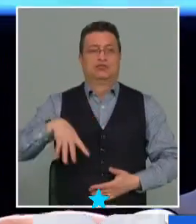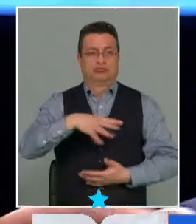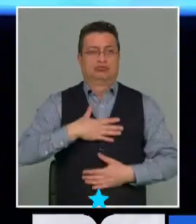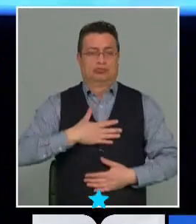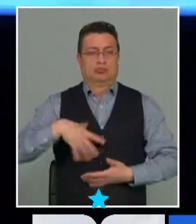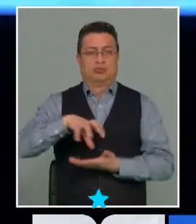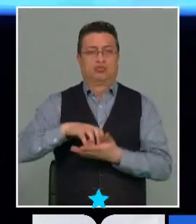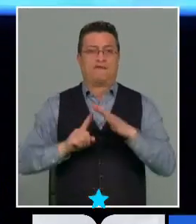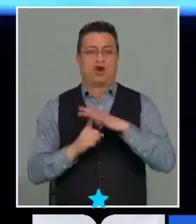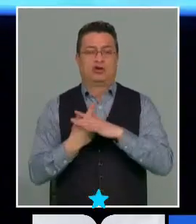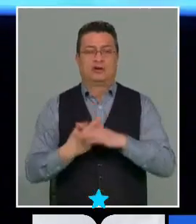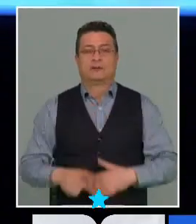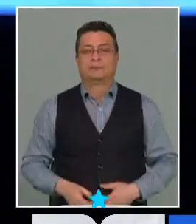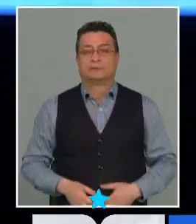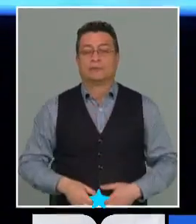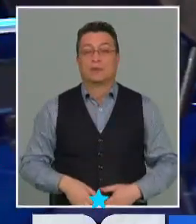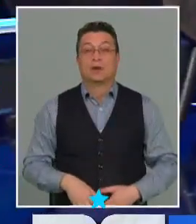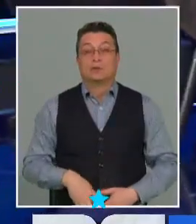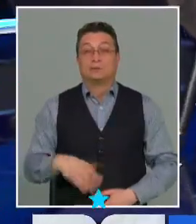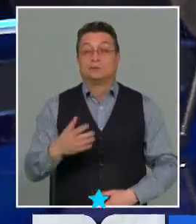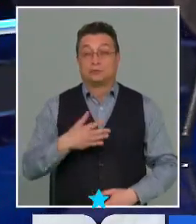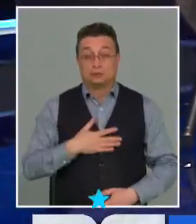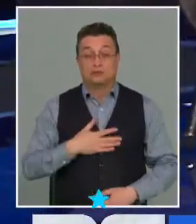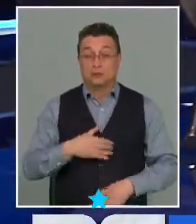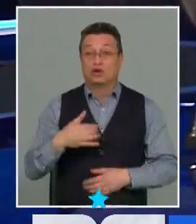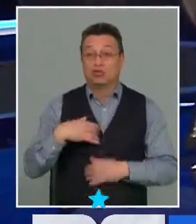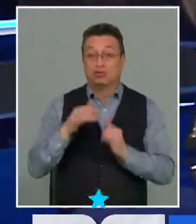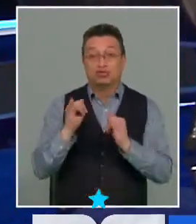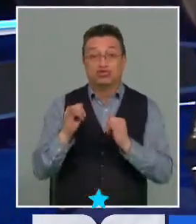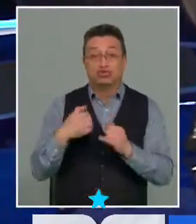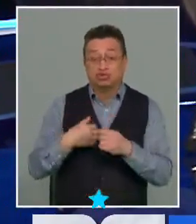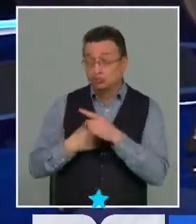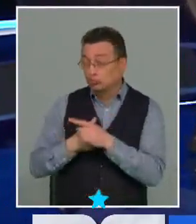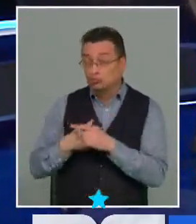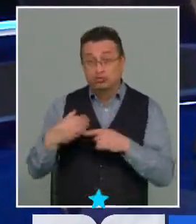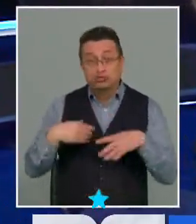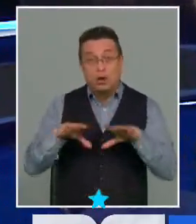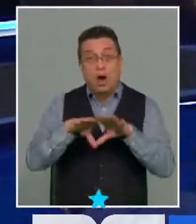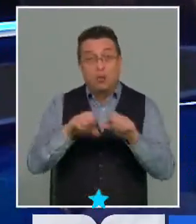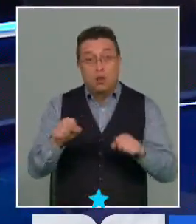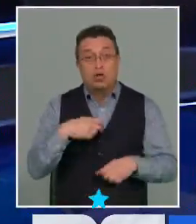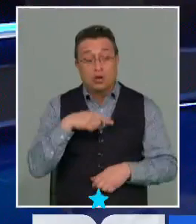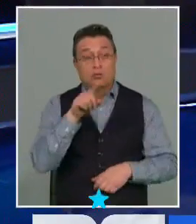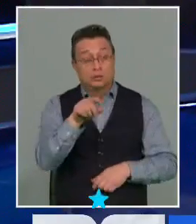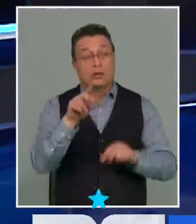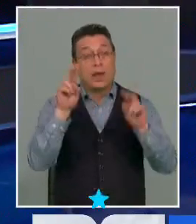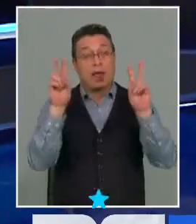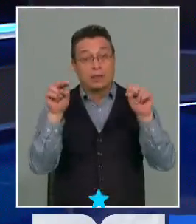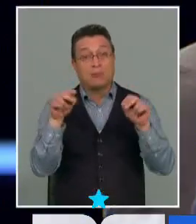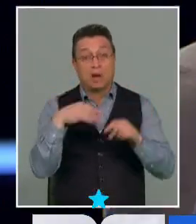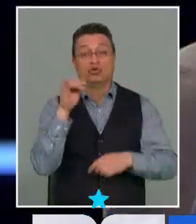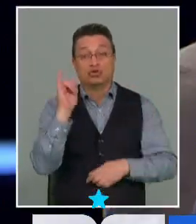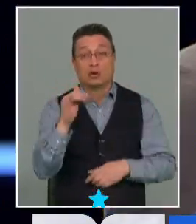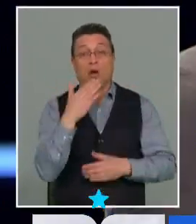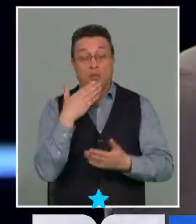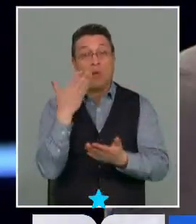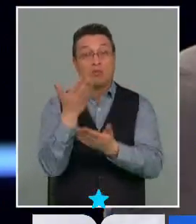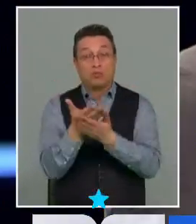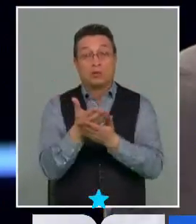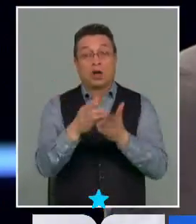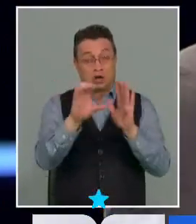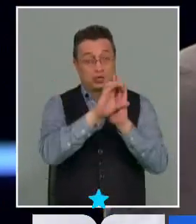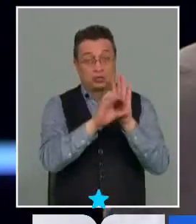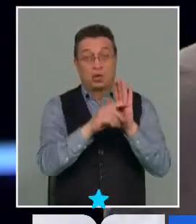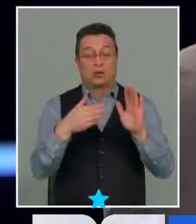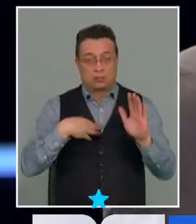Vamos con Camilo. No, yo de cierta manera igual estoy de acuerdo con Adolfo. La propuesta de la nueva Constitución a